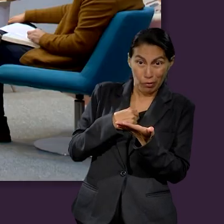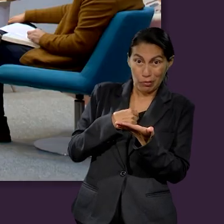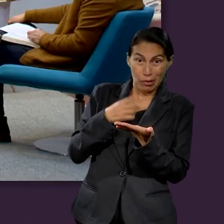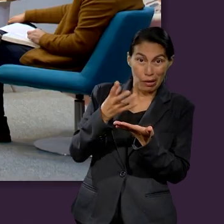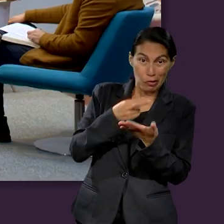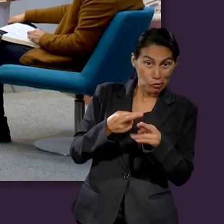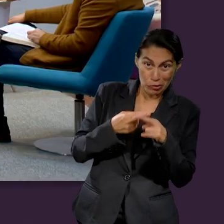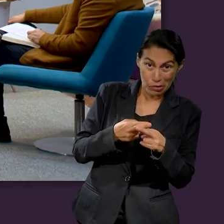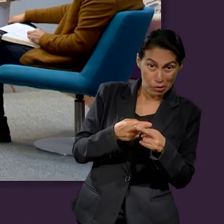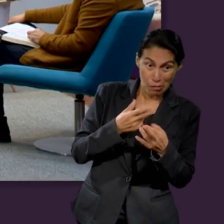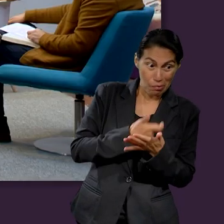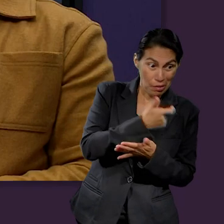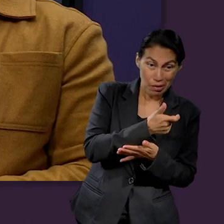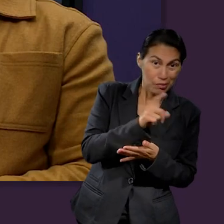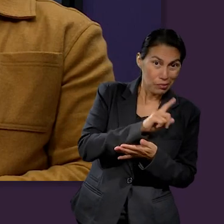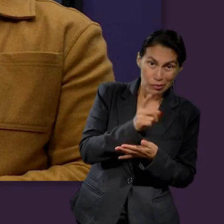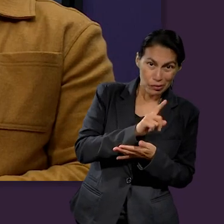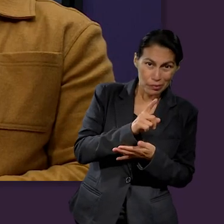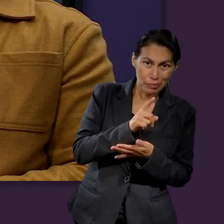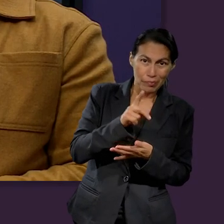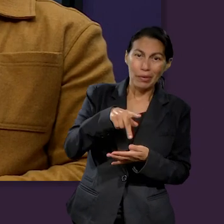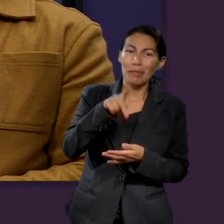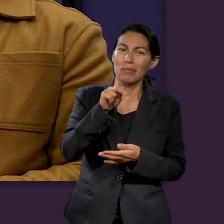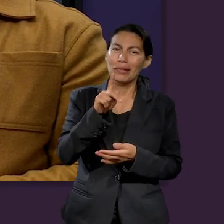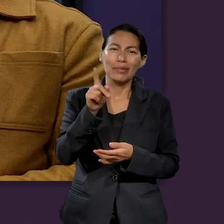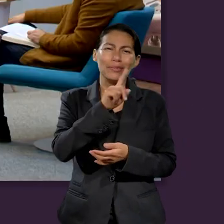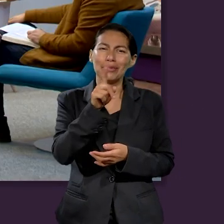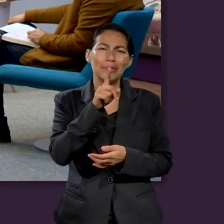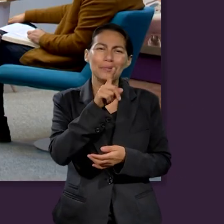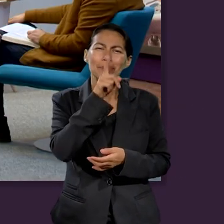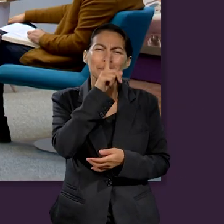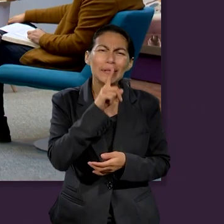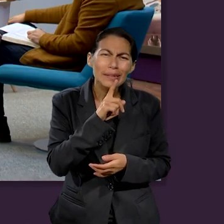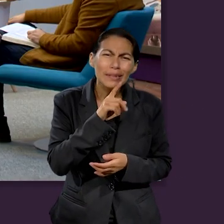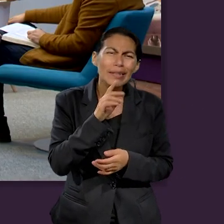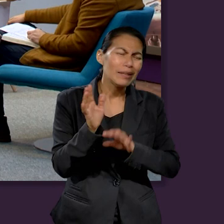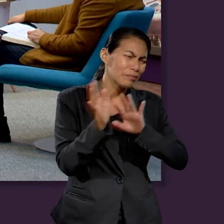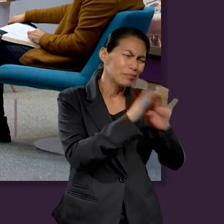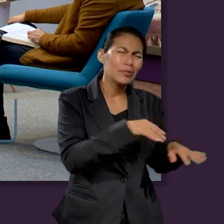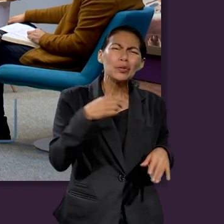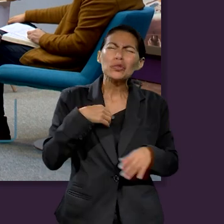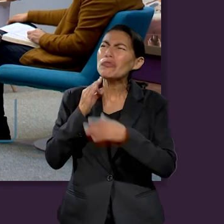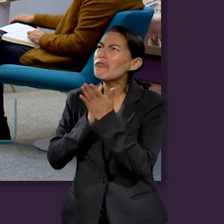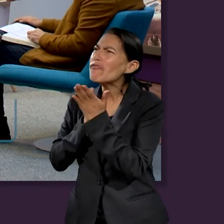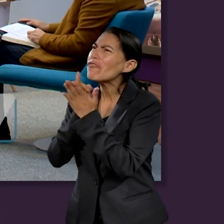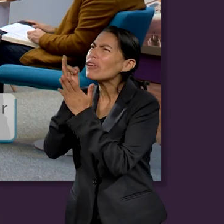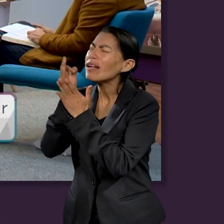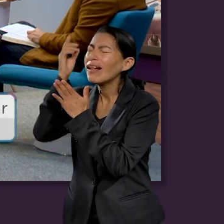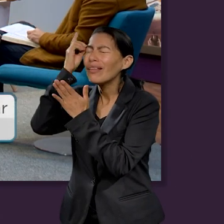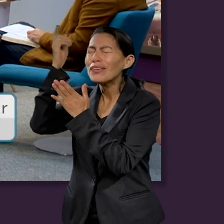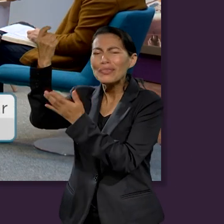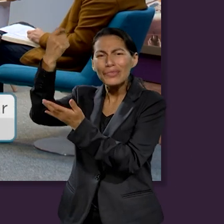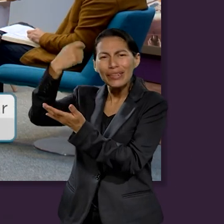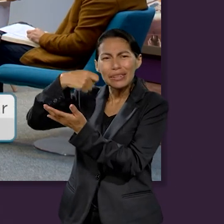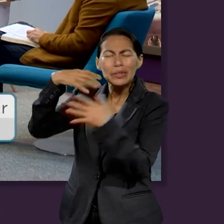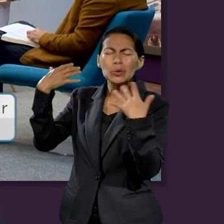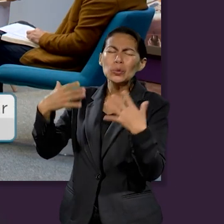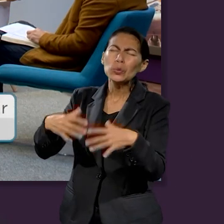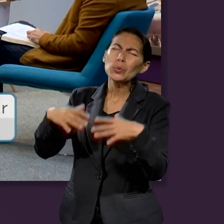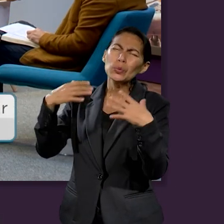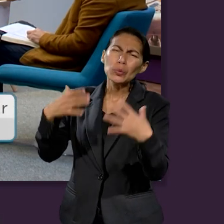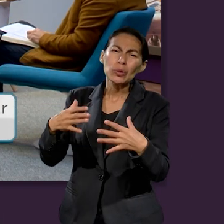estamos hablando fuera de cámaras acerca de esto, si le pago a Dios pues no va a tener para cubrir mis deudas, ¿no? Pero si yo soy fiel a Dios,